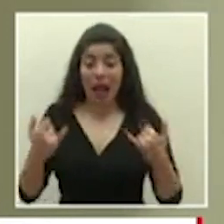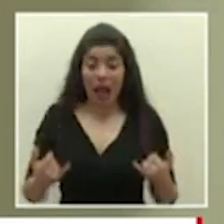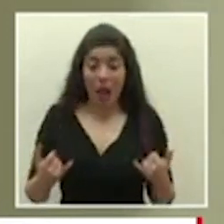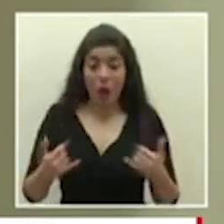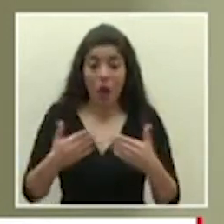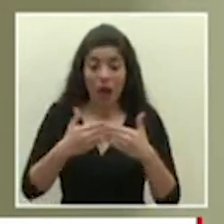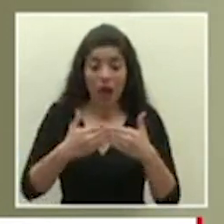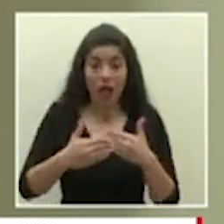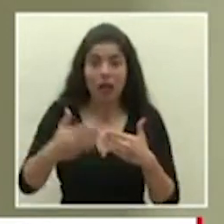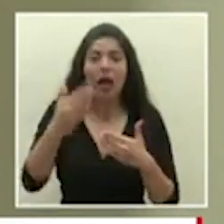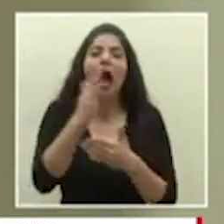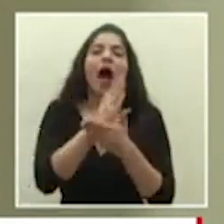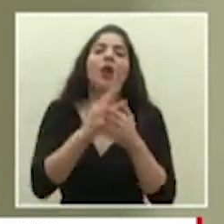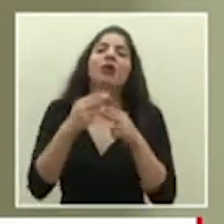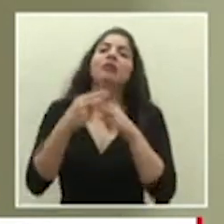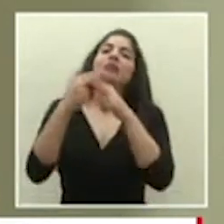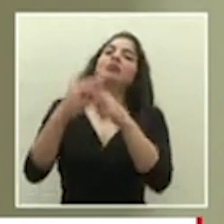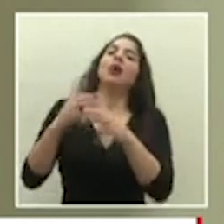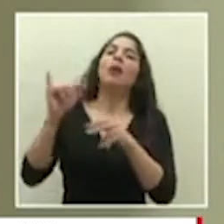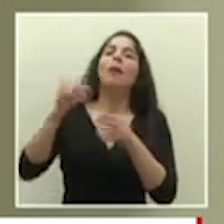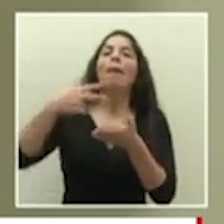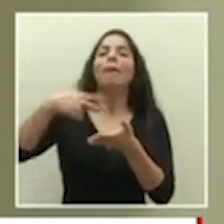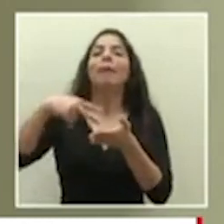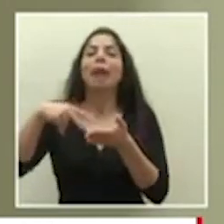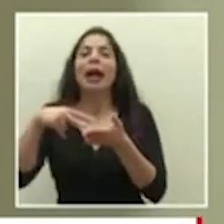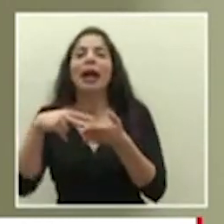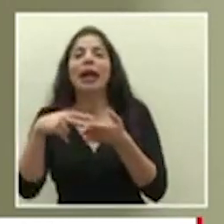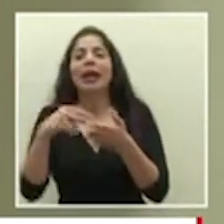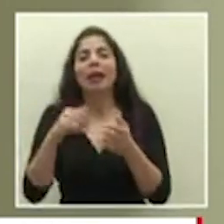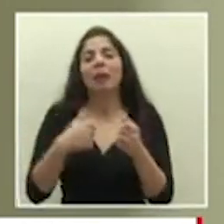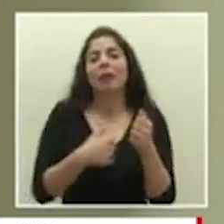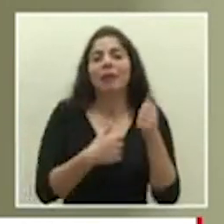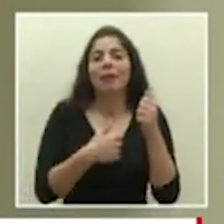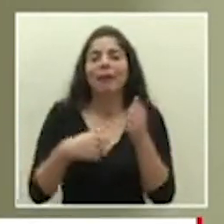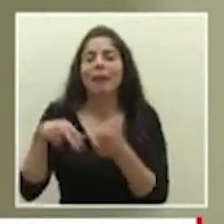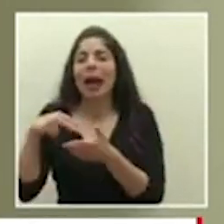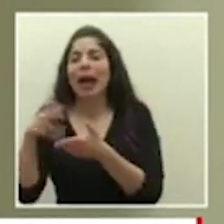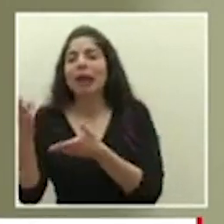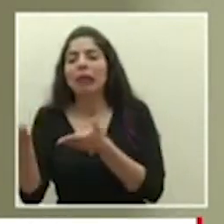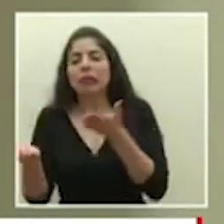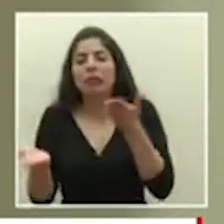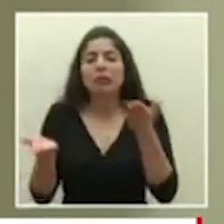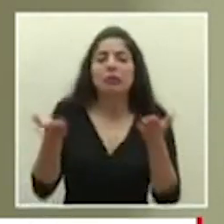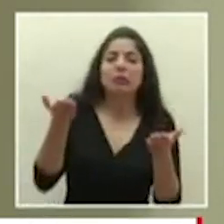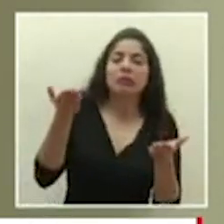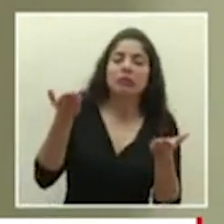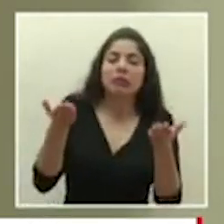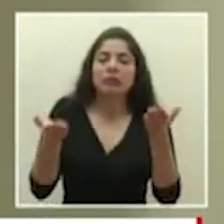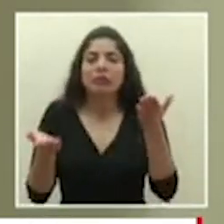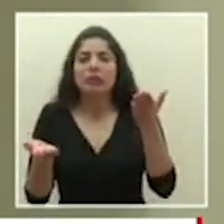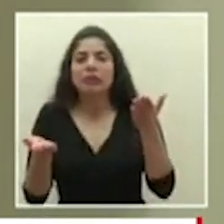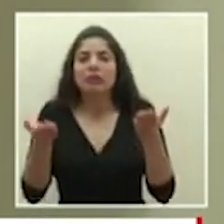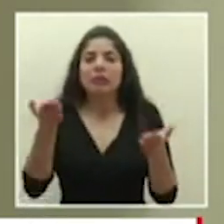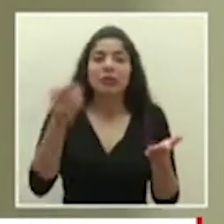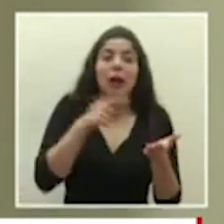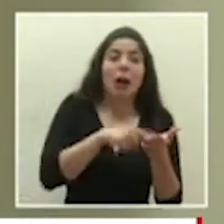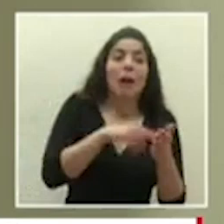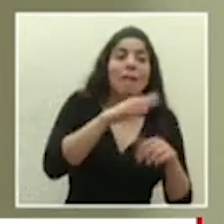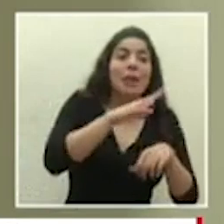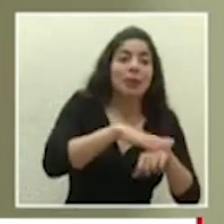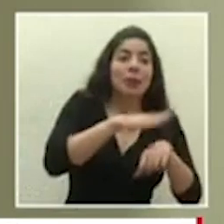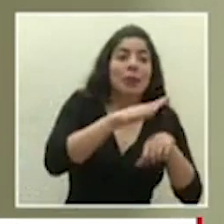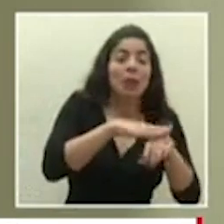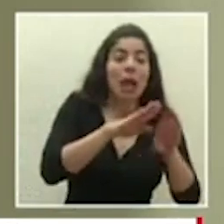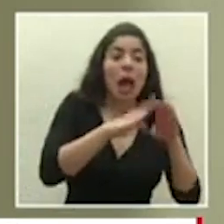lo que algunos han denominado ese baile esa danza entre donde hasta podemos justamente ir permitiendo que las